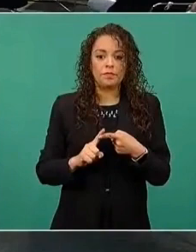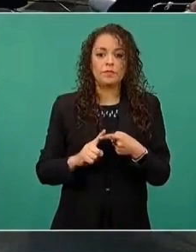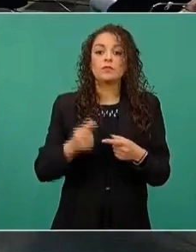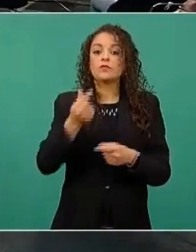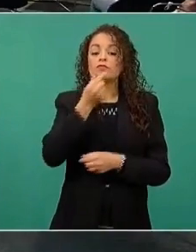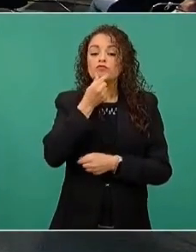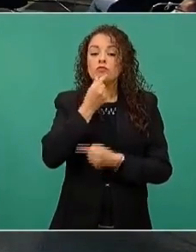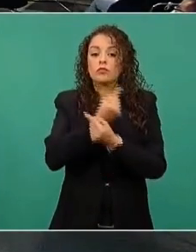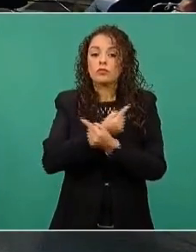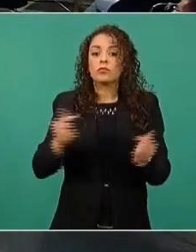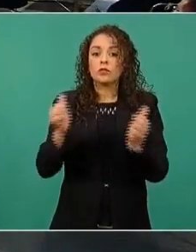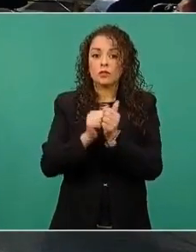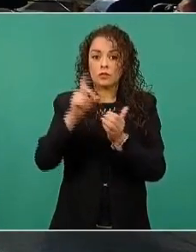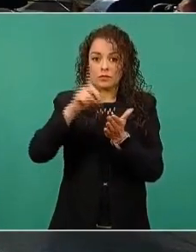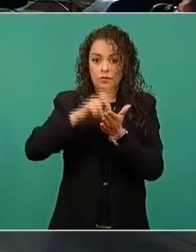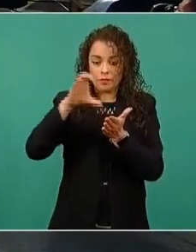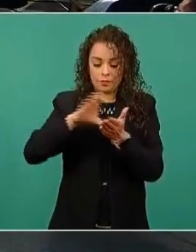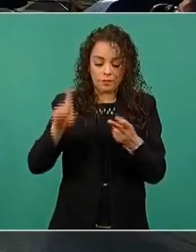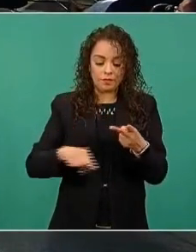niñas, niños con discapacidad,